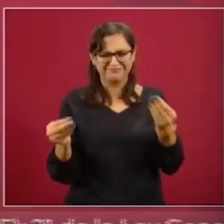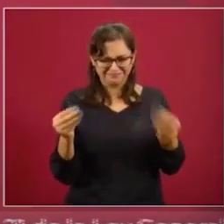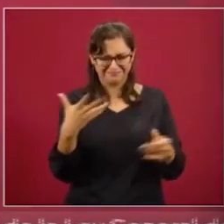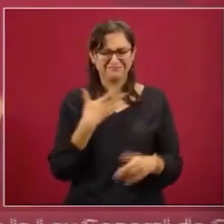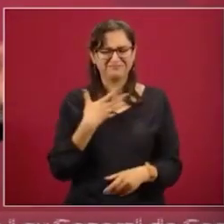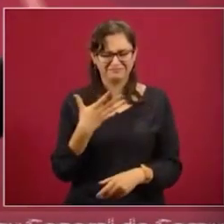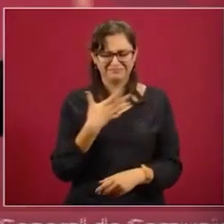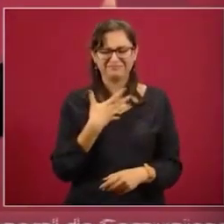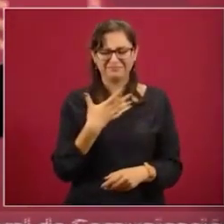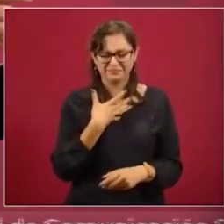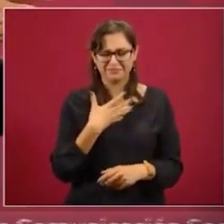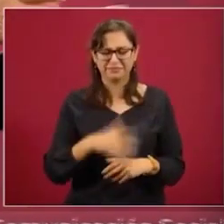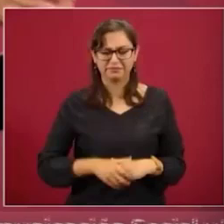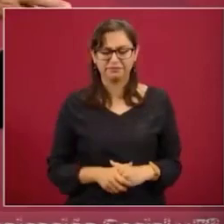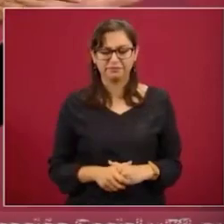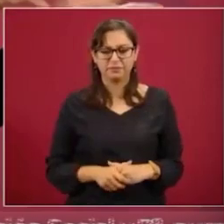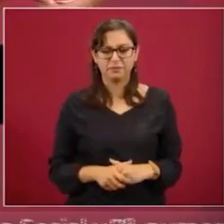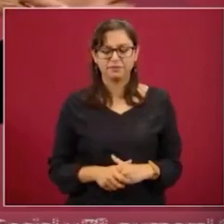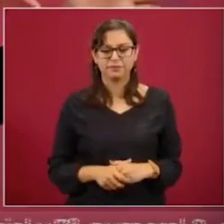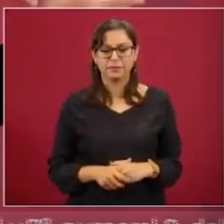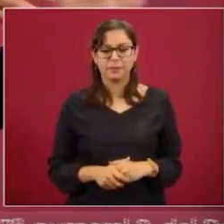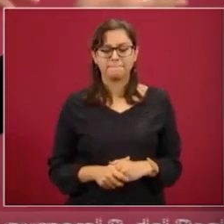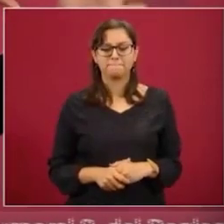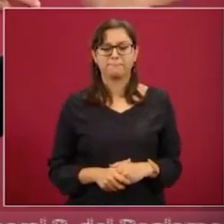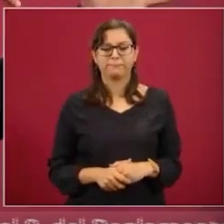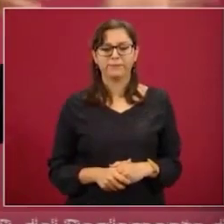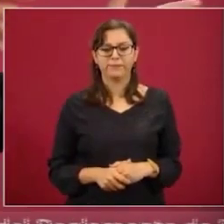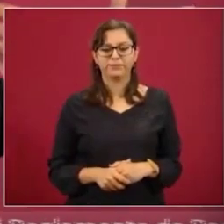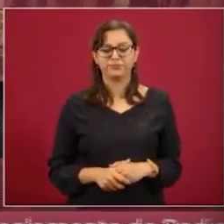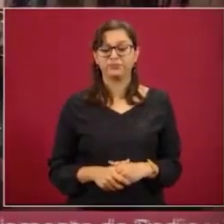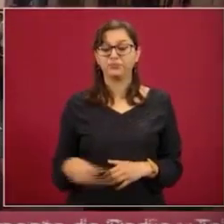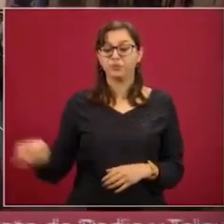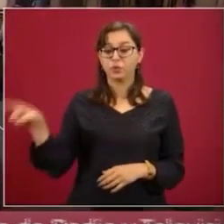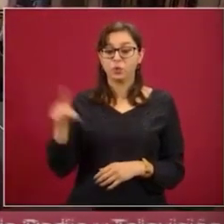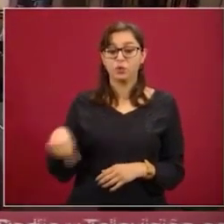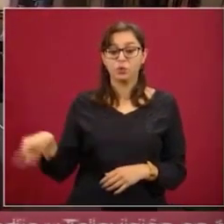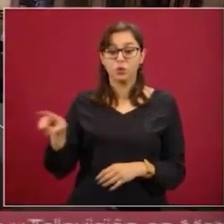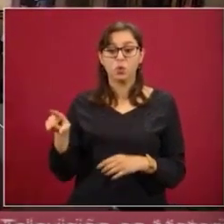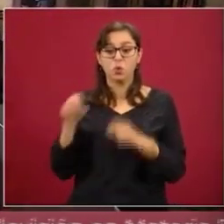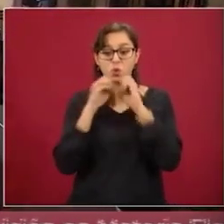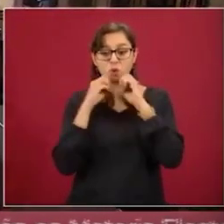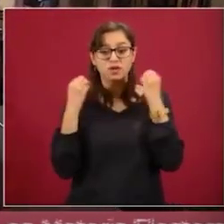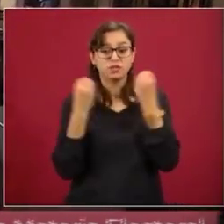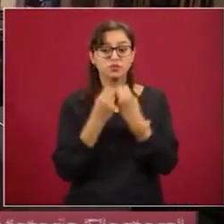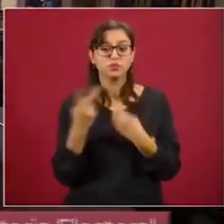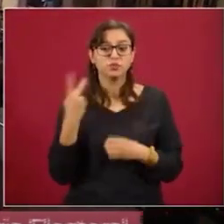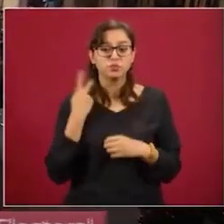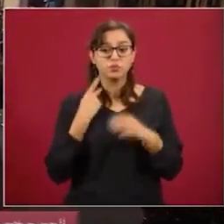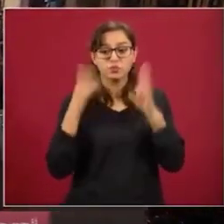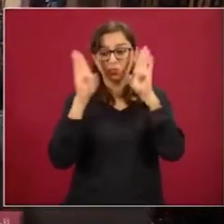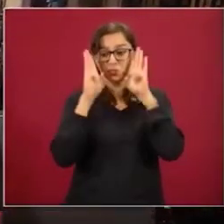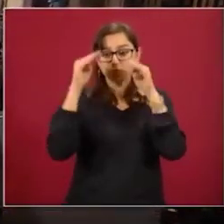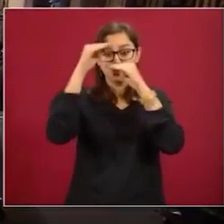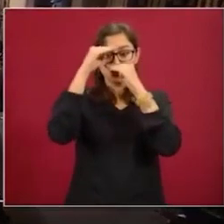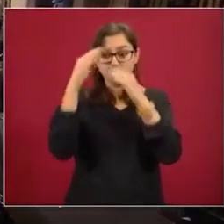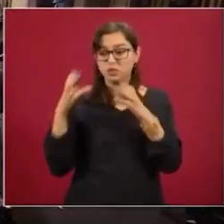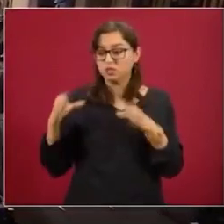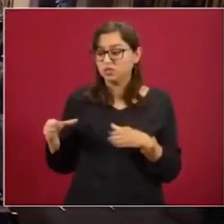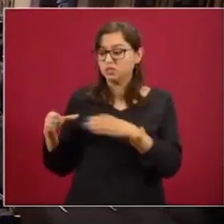Las organizaciones políticas conservadoras reciben incluso